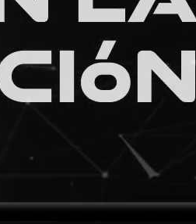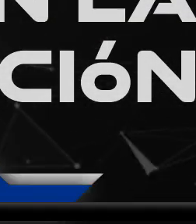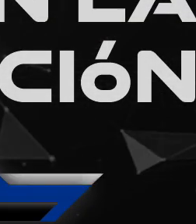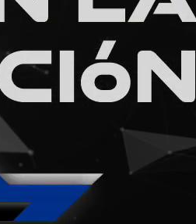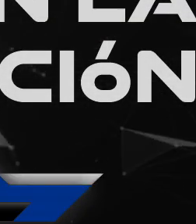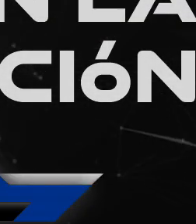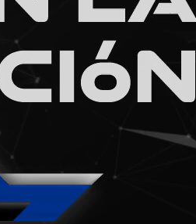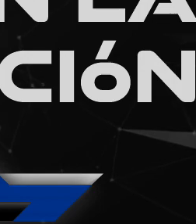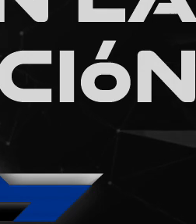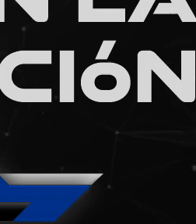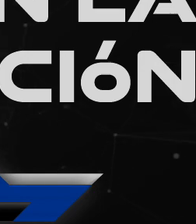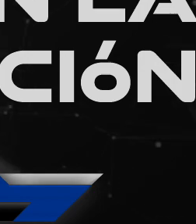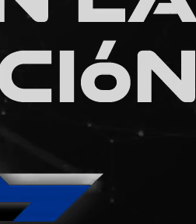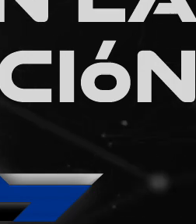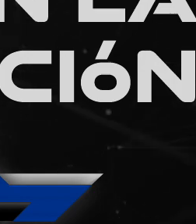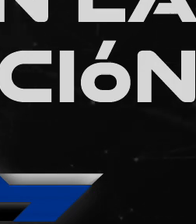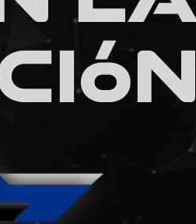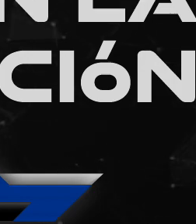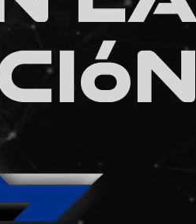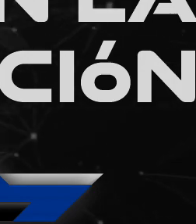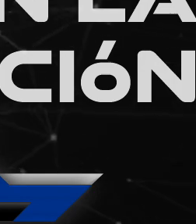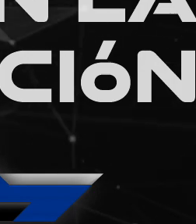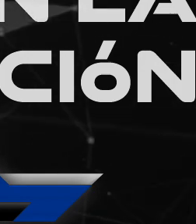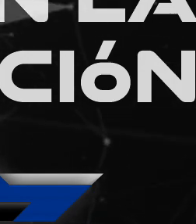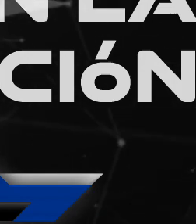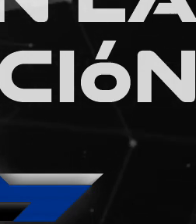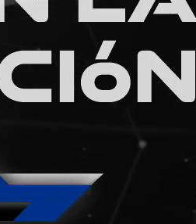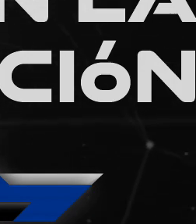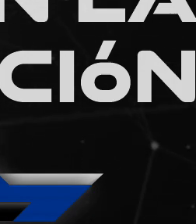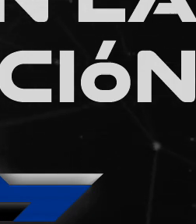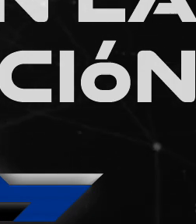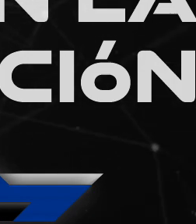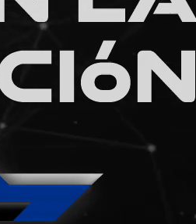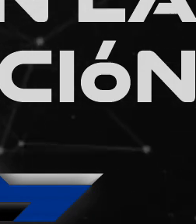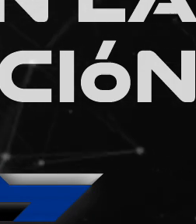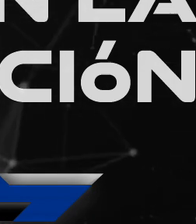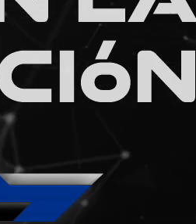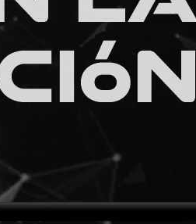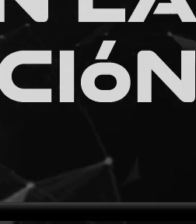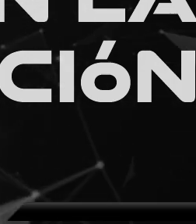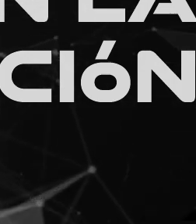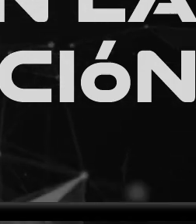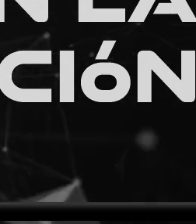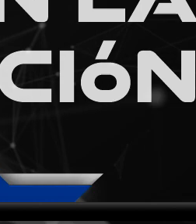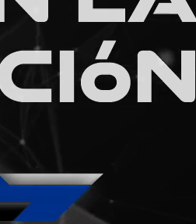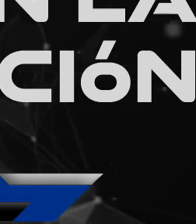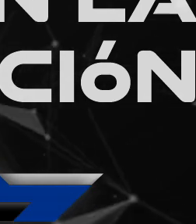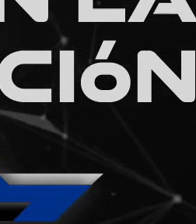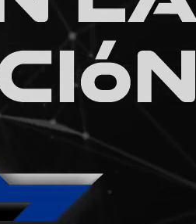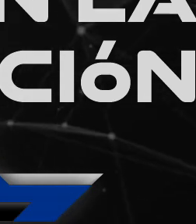ya estás informado no olvides darle like a este vídeo comparte y suscríbete a escucha diario